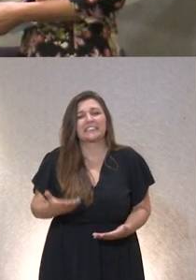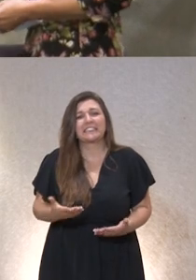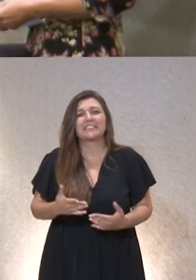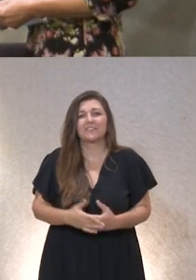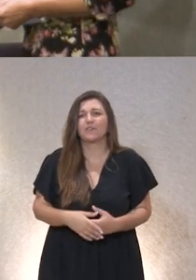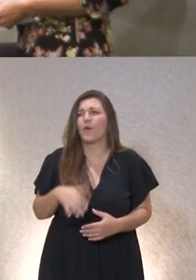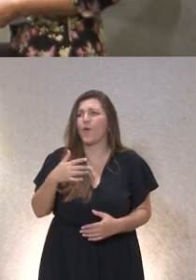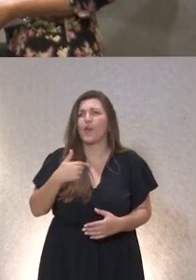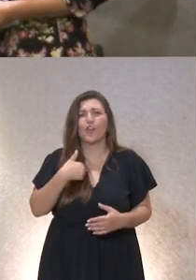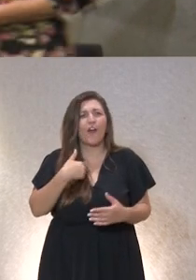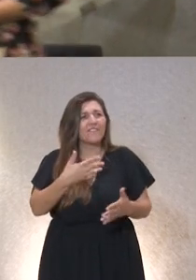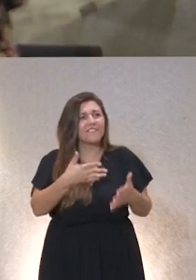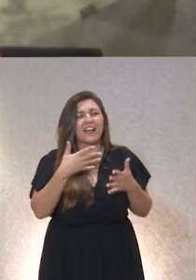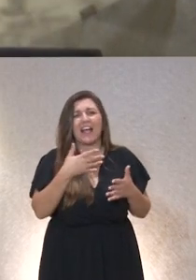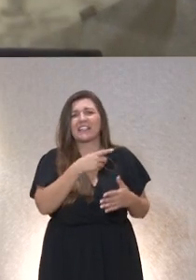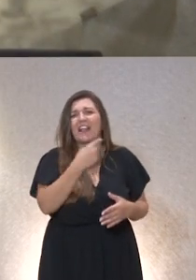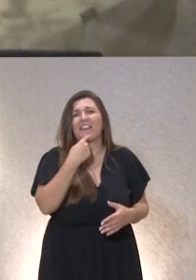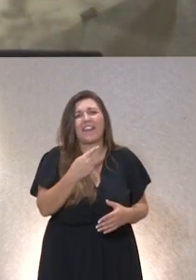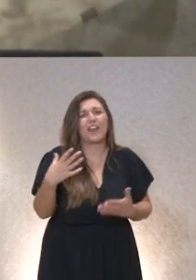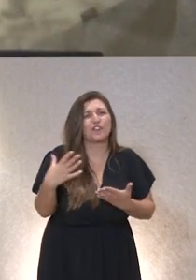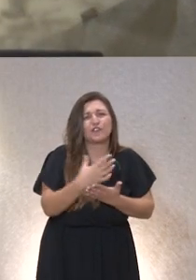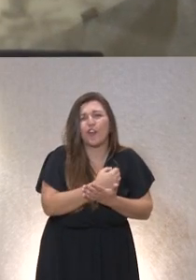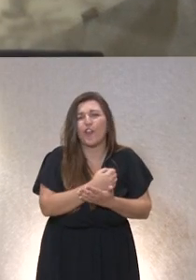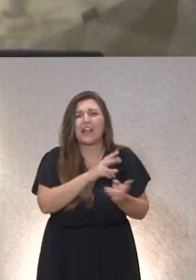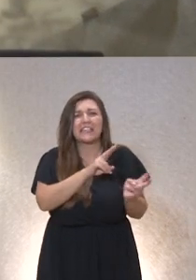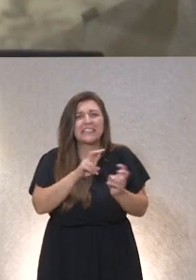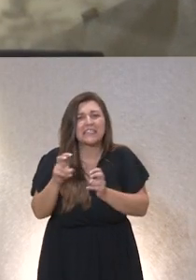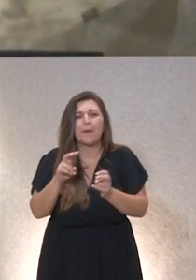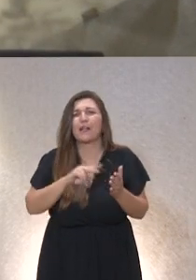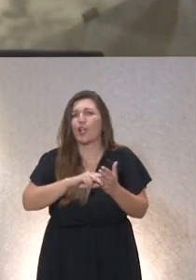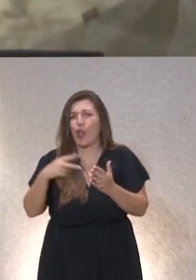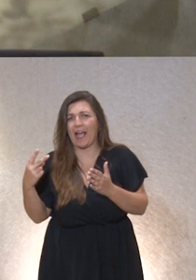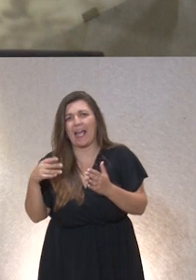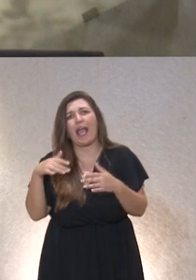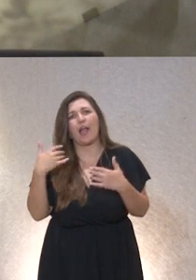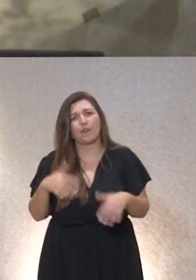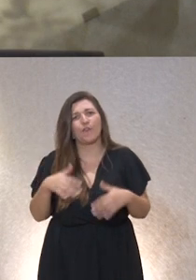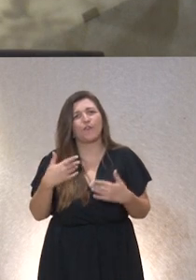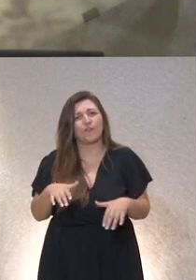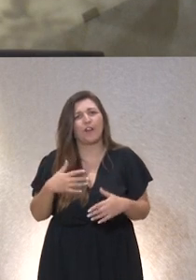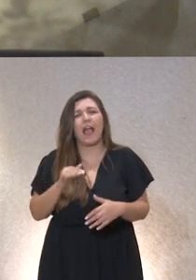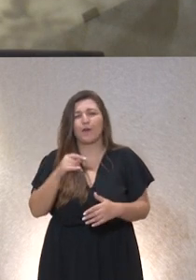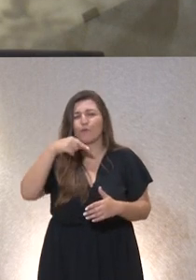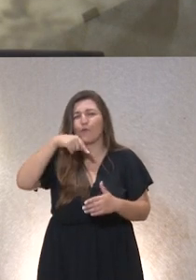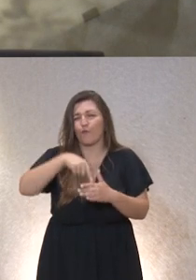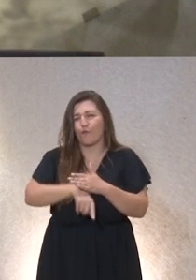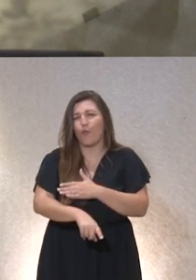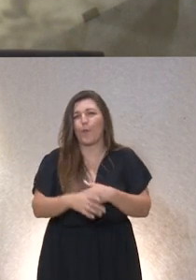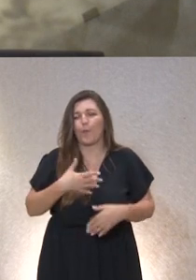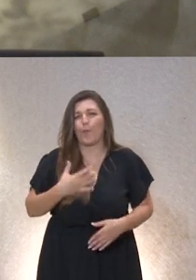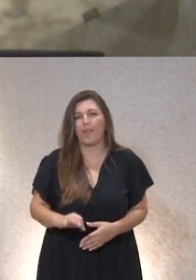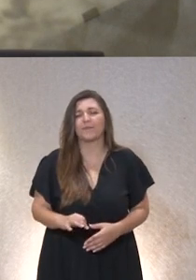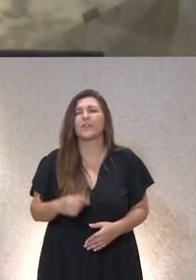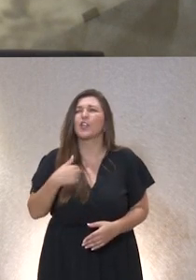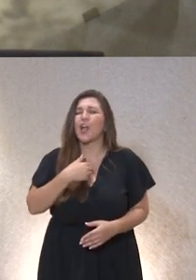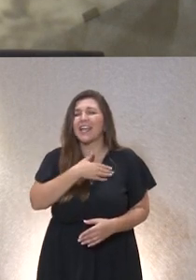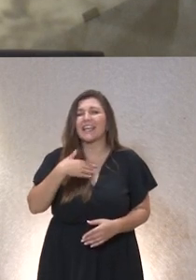jo me ha encantado lo que ha dicho Agustín el tema de la tecnología da para mucho da para mucho a mí me gusta quedarme